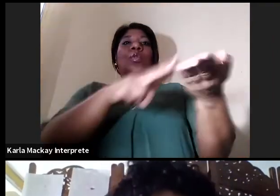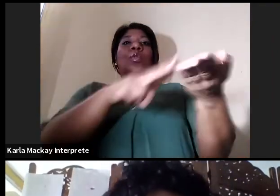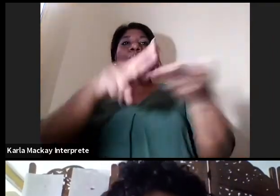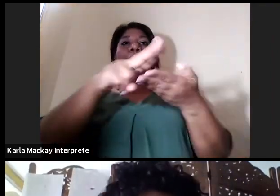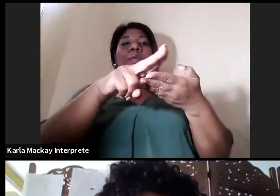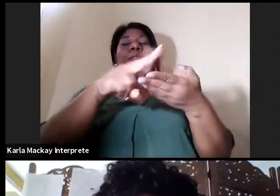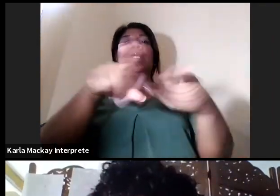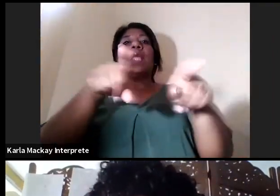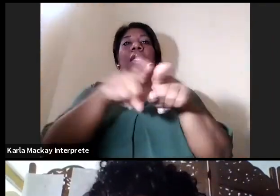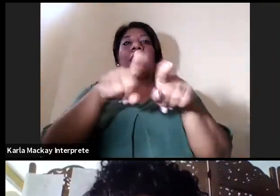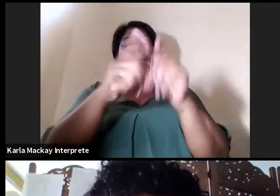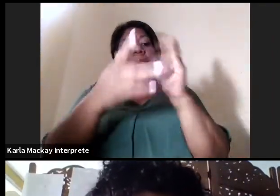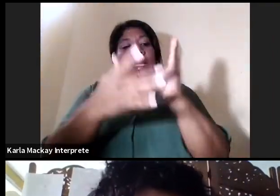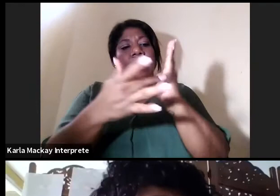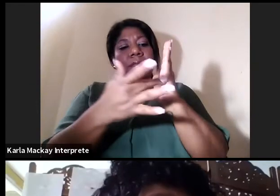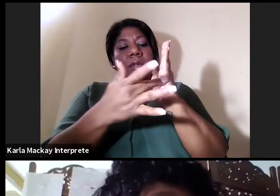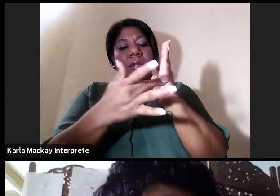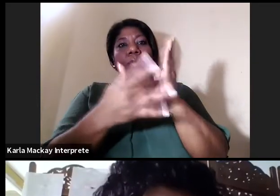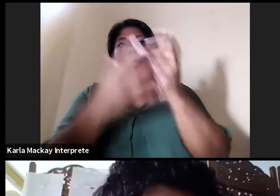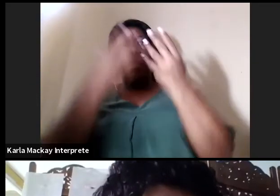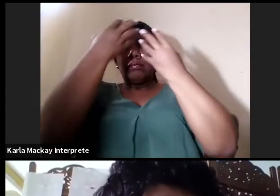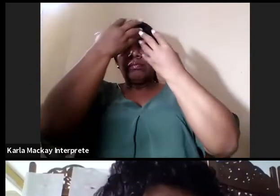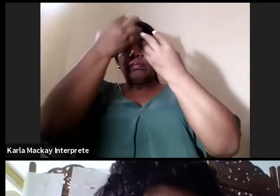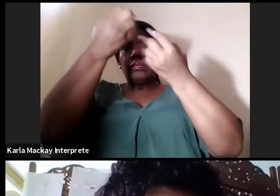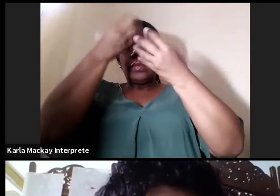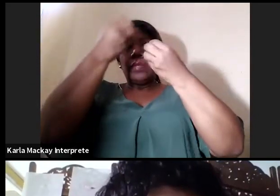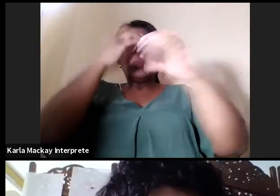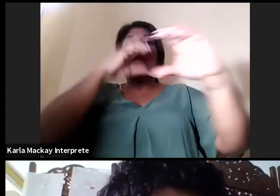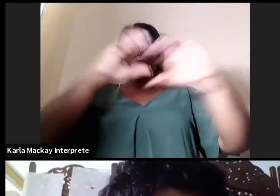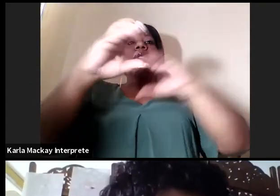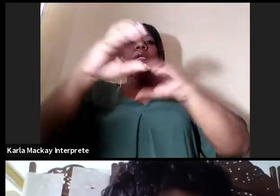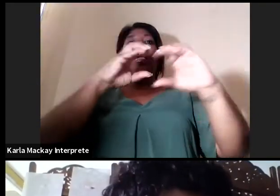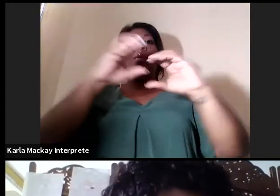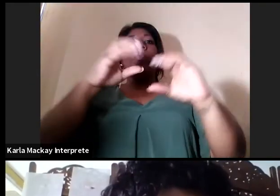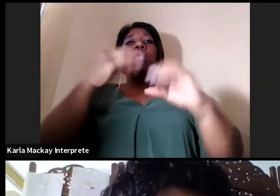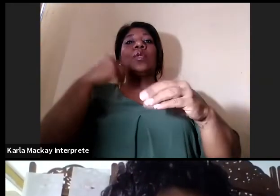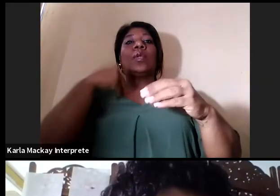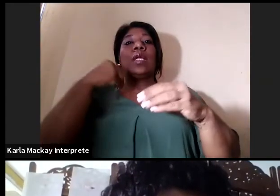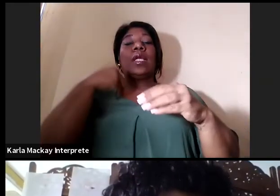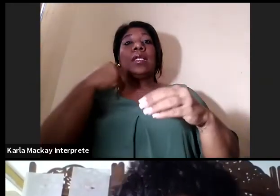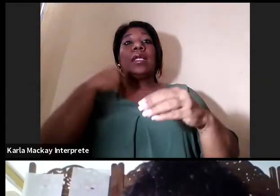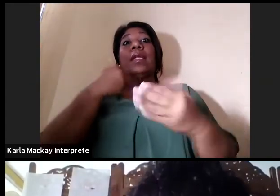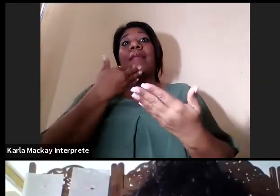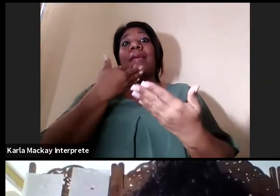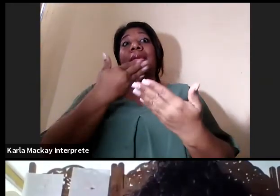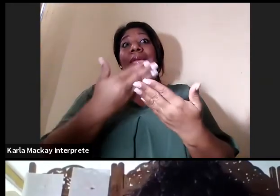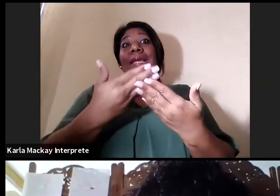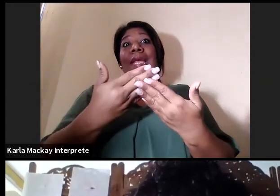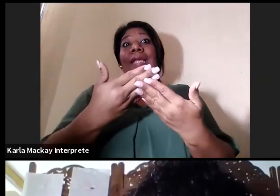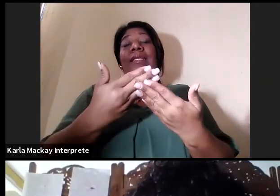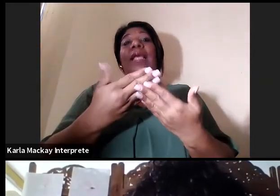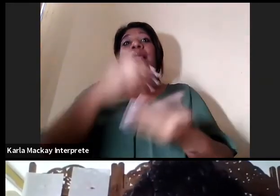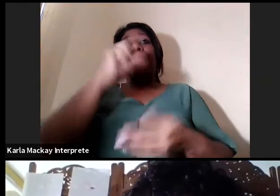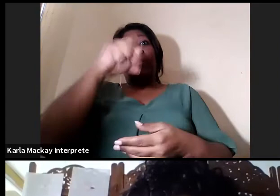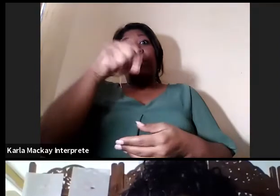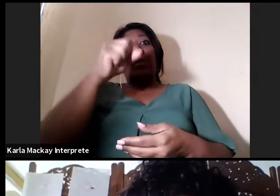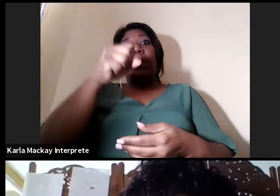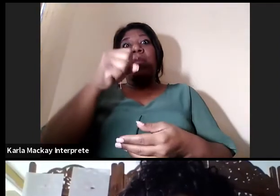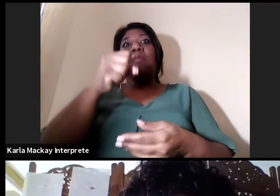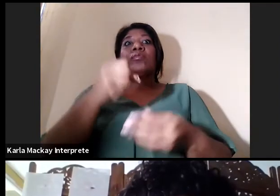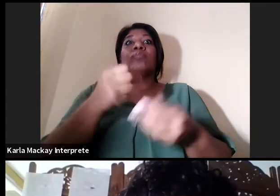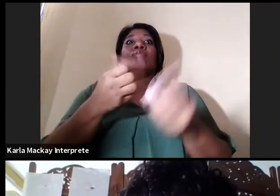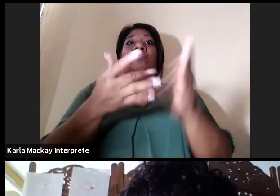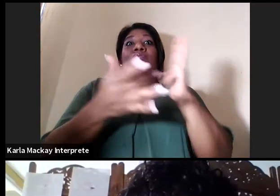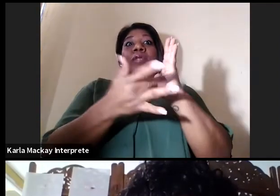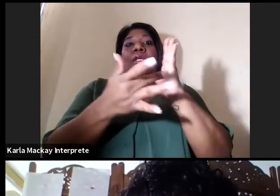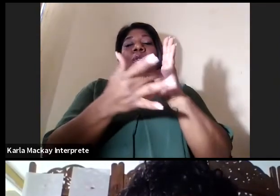tecnologías de las información y la comunicación que tenemos la suerte de tener a nuestra disposición. Y por supuesto, mediante